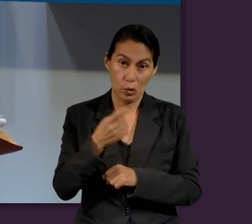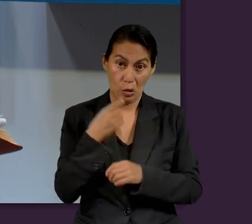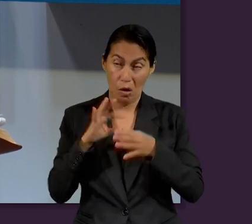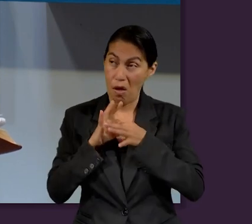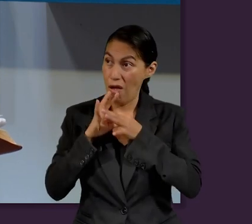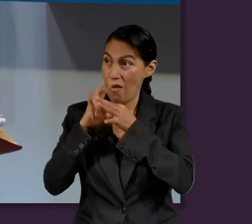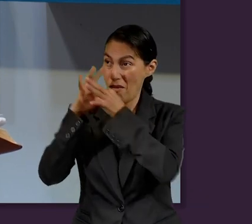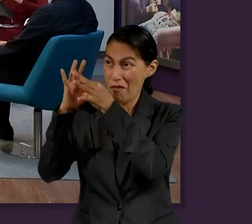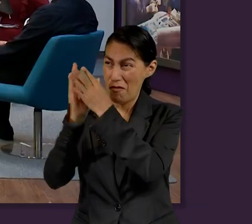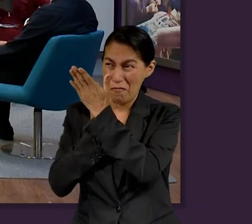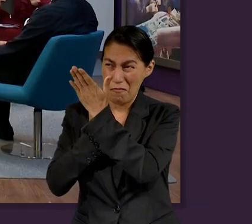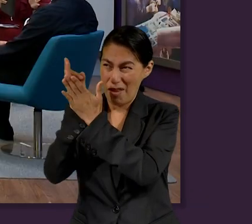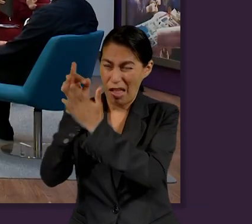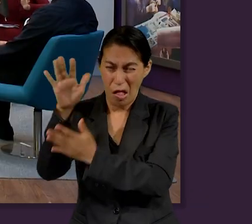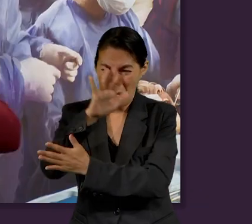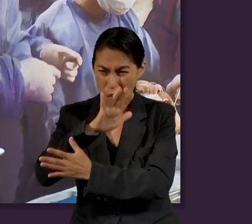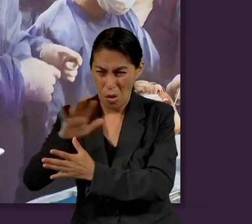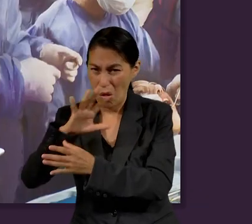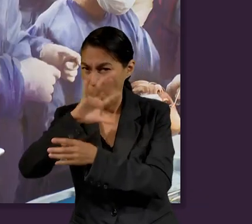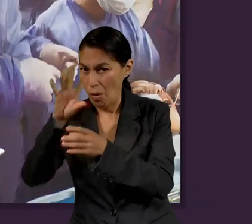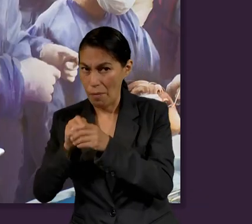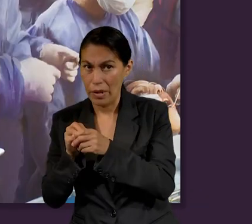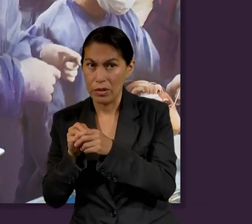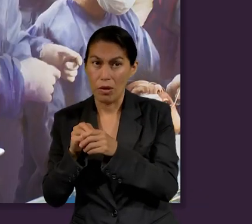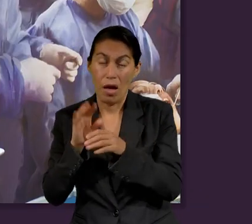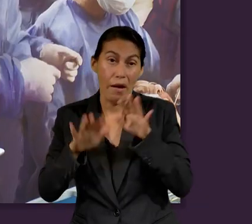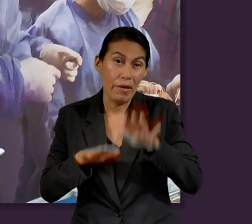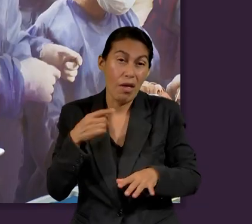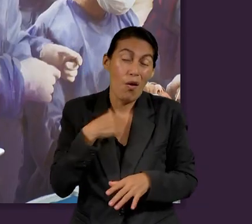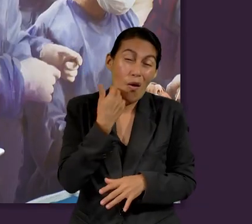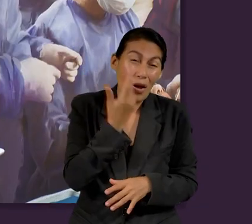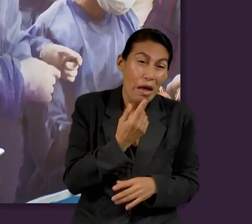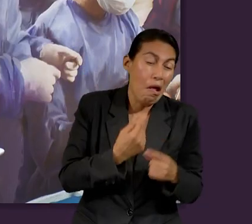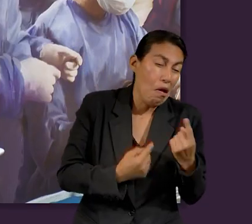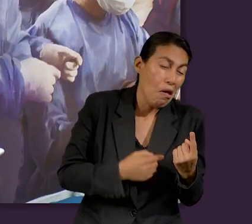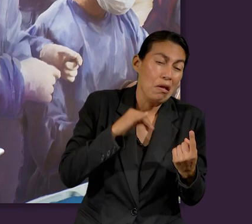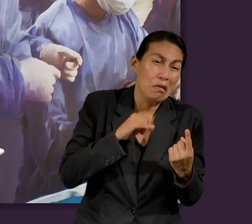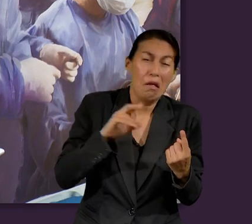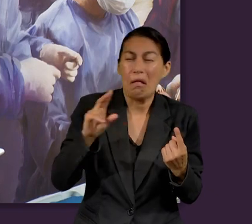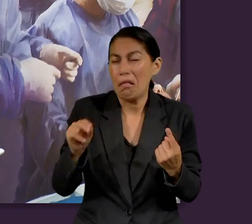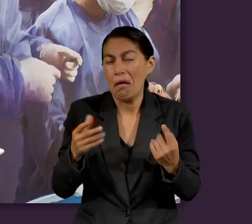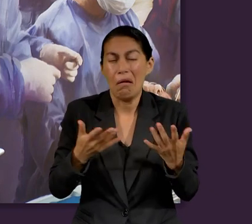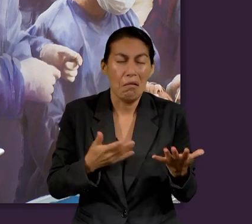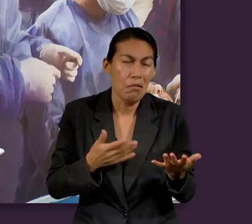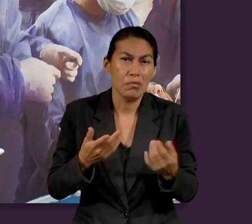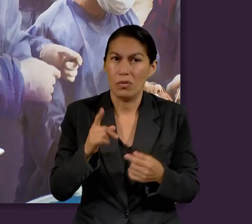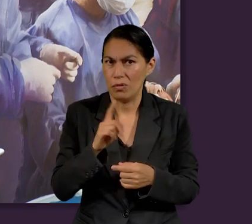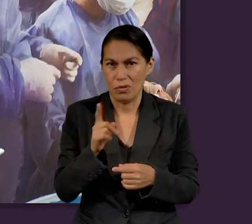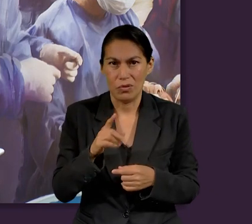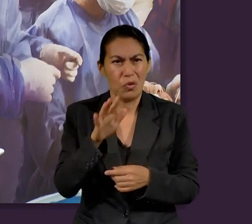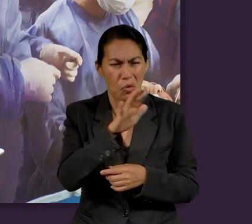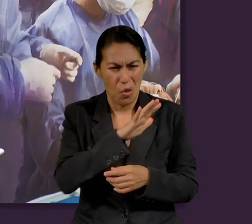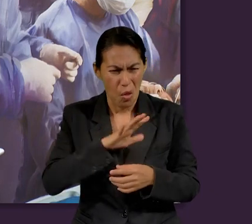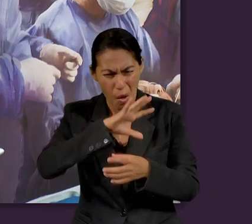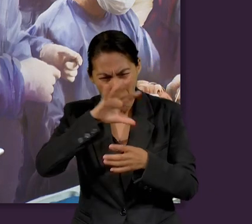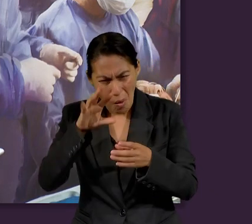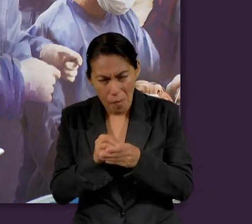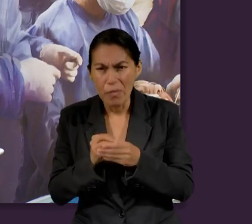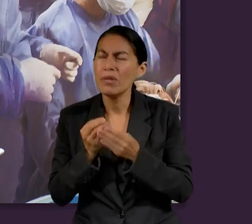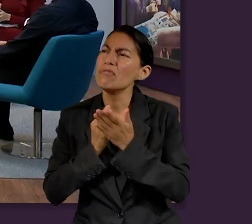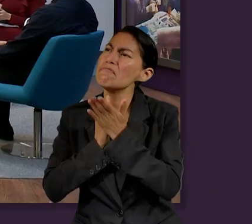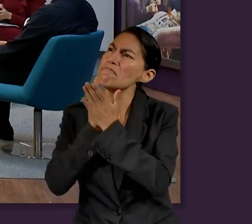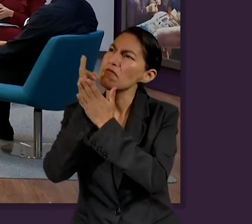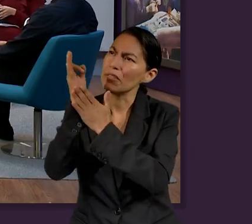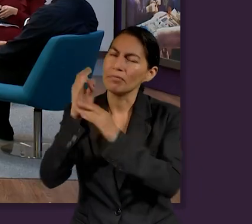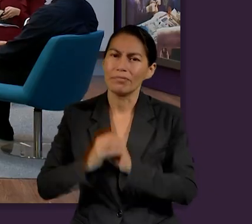No nada más fidelidad en ciertas áreas en las que a mí me conviene y en las que no me conviene, pues no soy tan fiel. No, es una fidelidad completa a Dios.